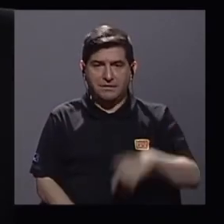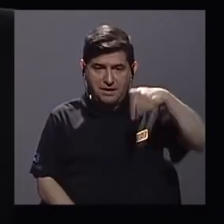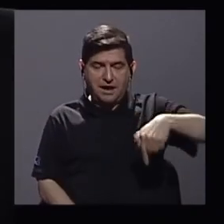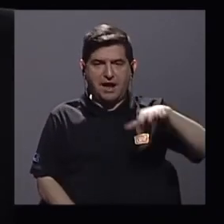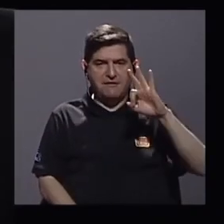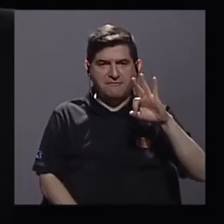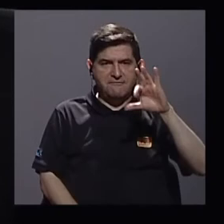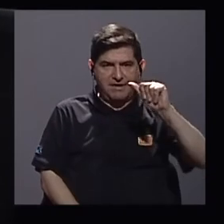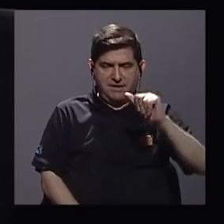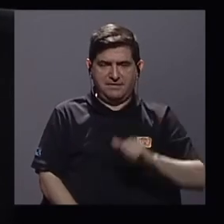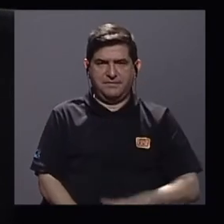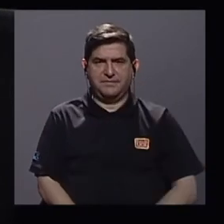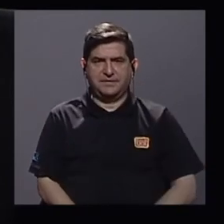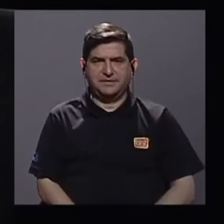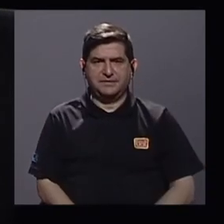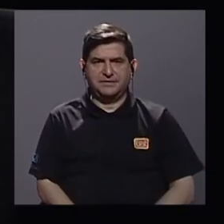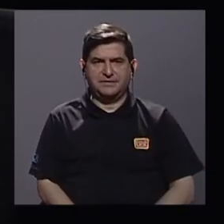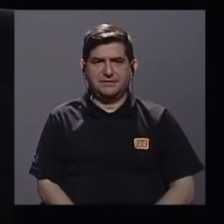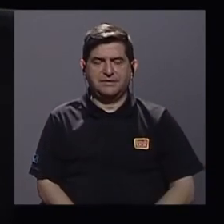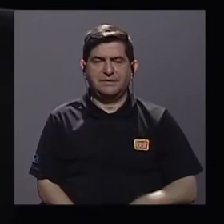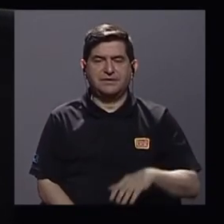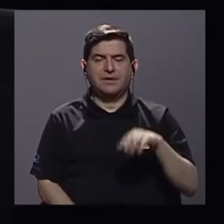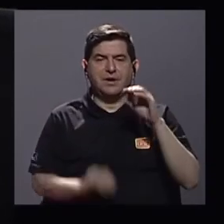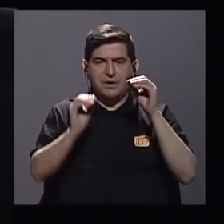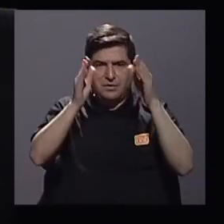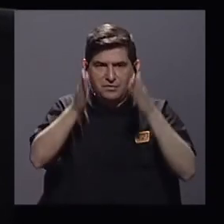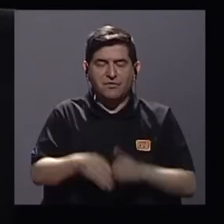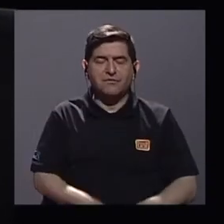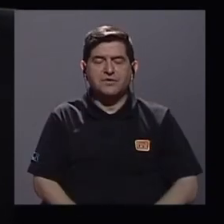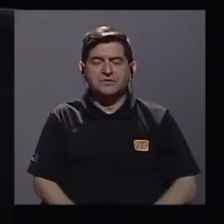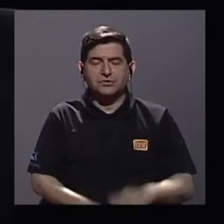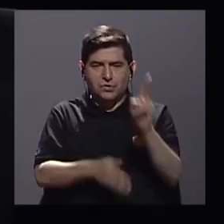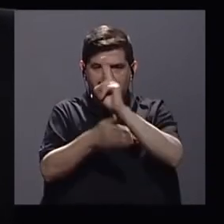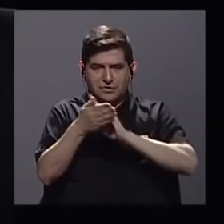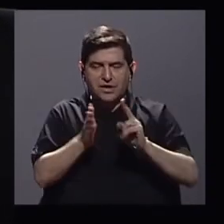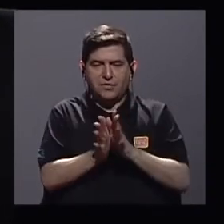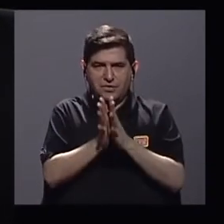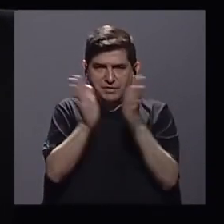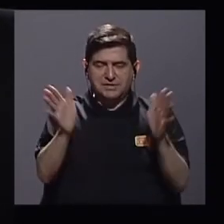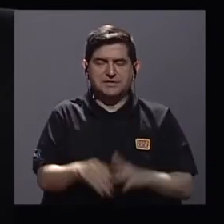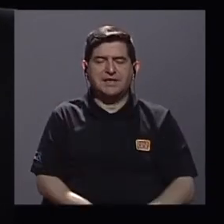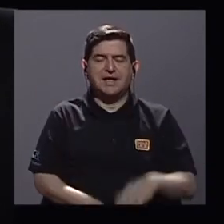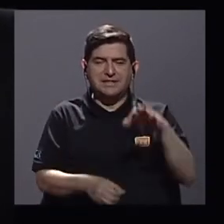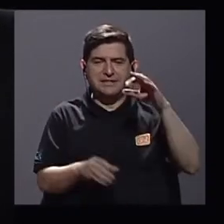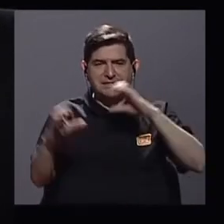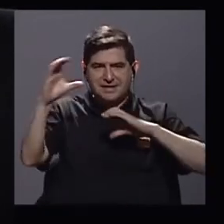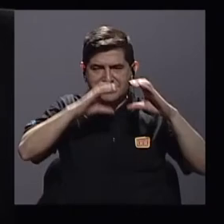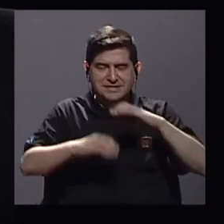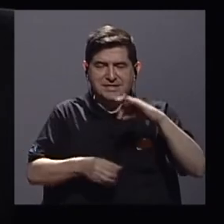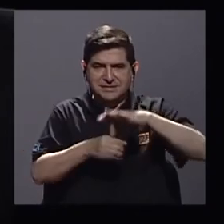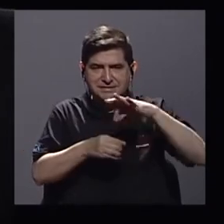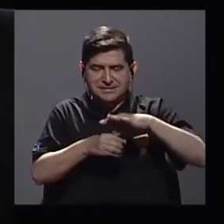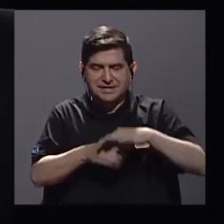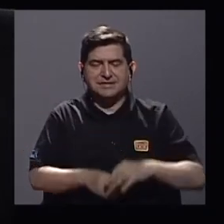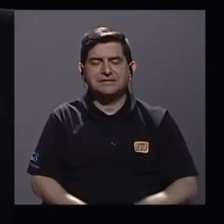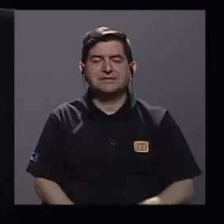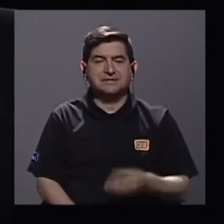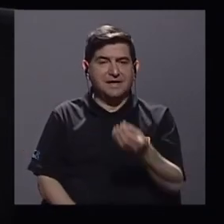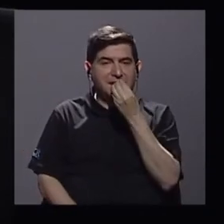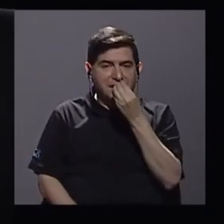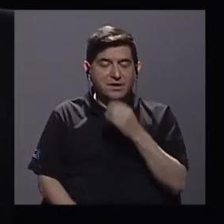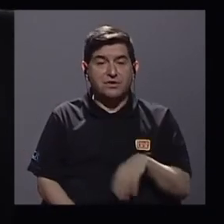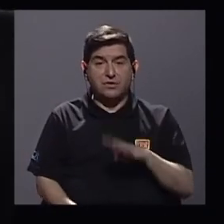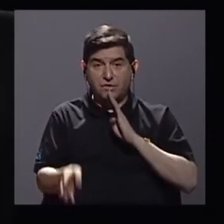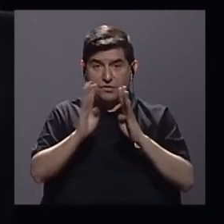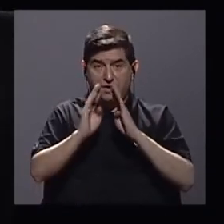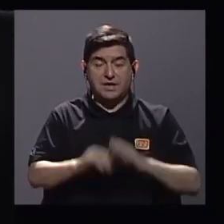don Felipe Arauz, el decano de ciencias agroalimentarias de esta universidad pública y que en 360 hoy nos plantea un panorama tremendo